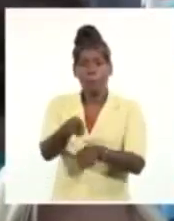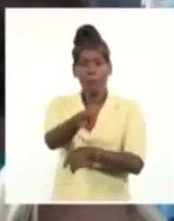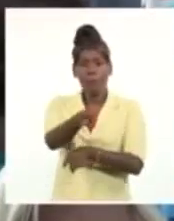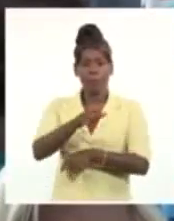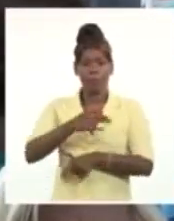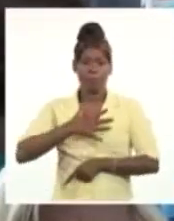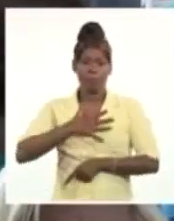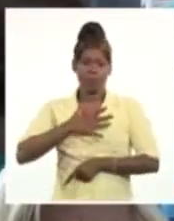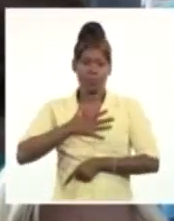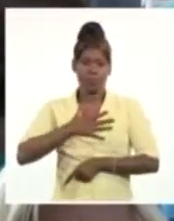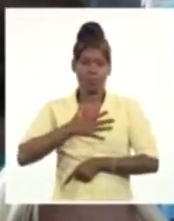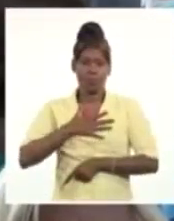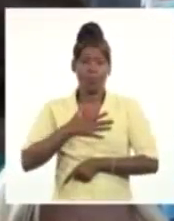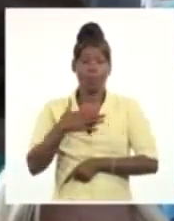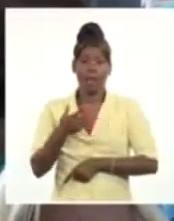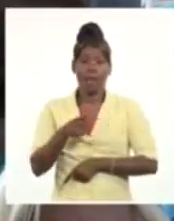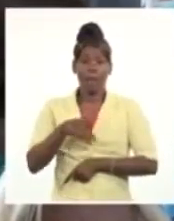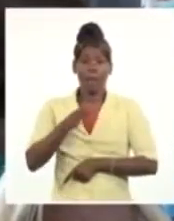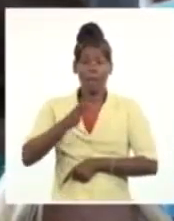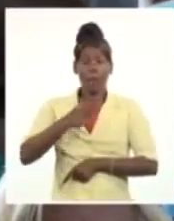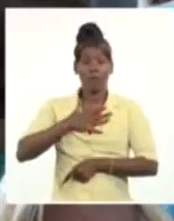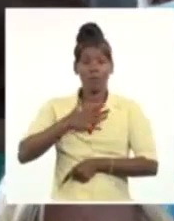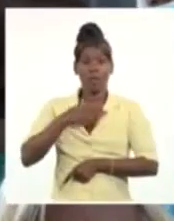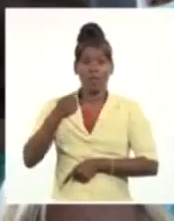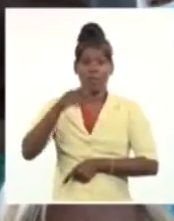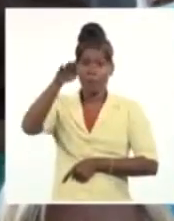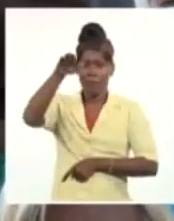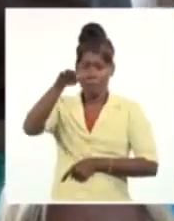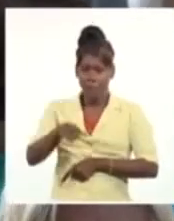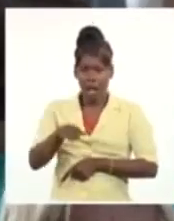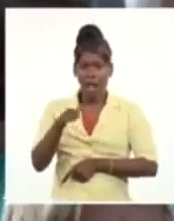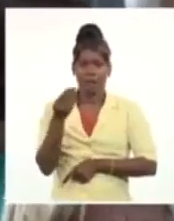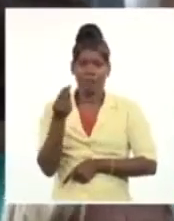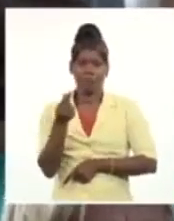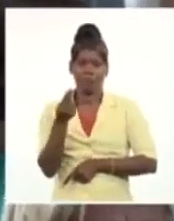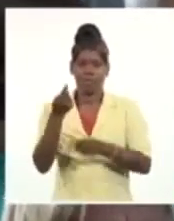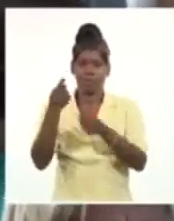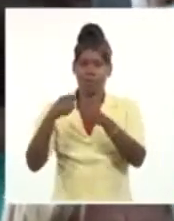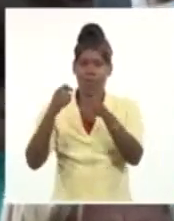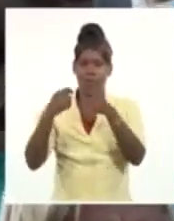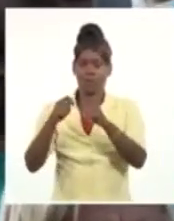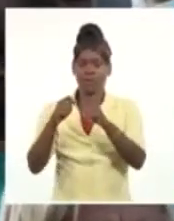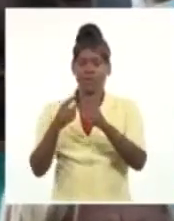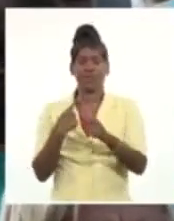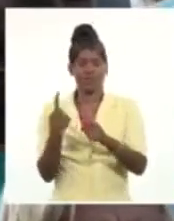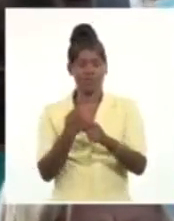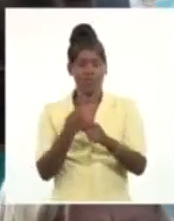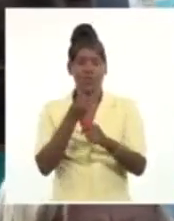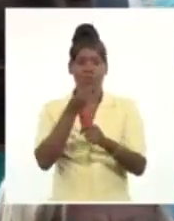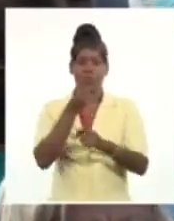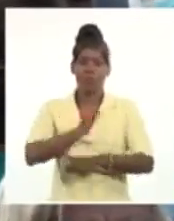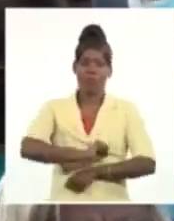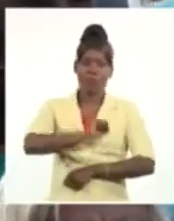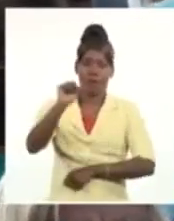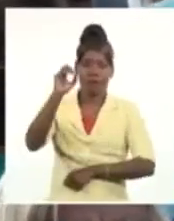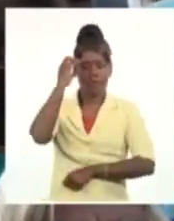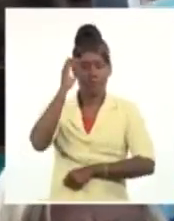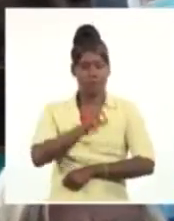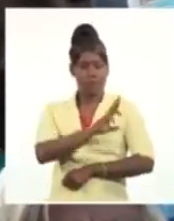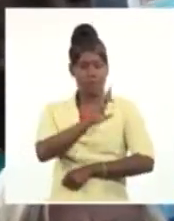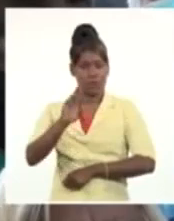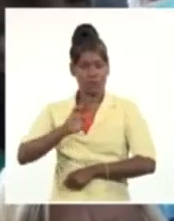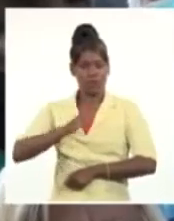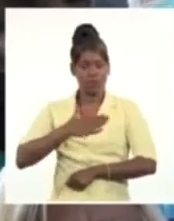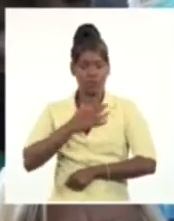concebida, tenemos que conquistarla a nivel de municipio, a nivel de provincia, comience a dar sus frutos, esos precios comiencen a disminuir y